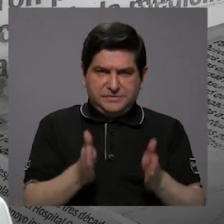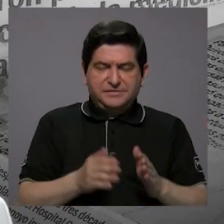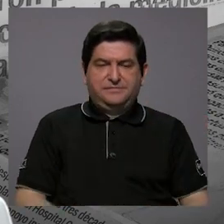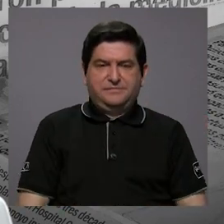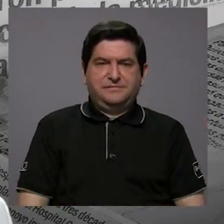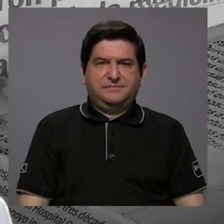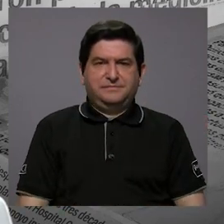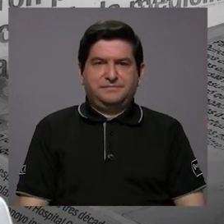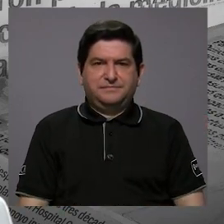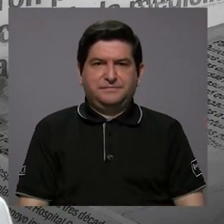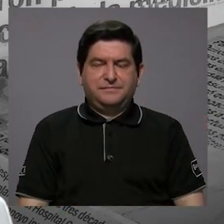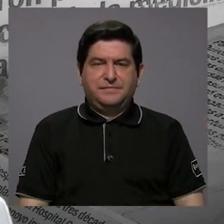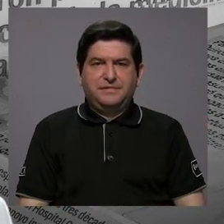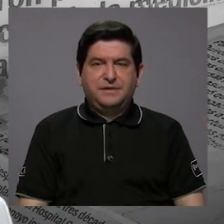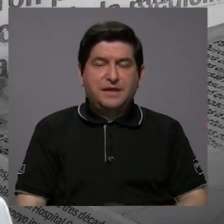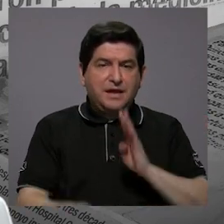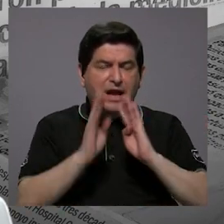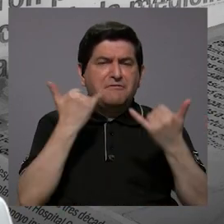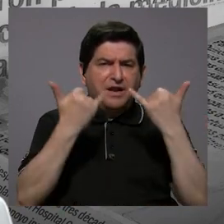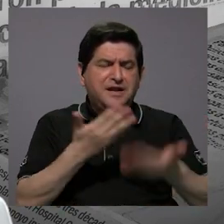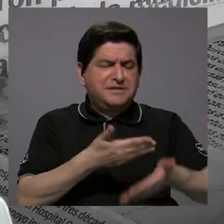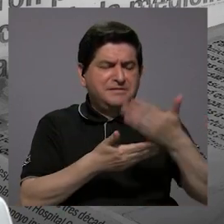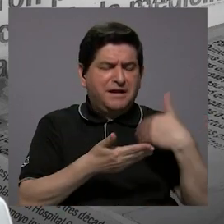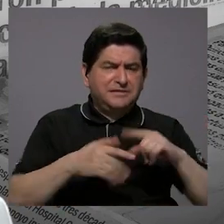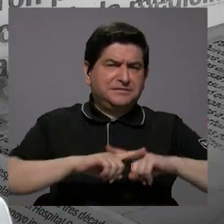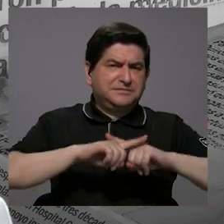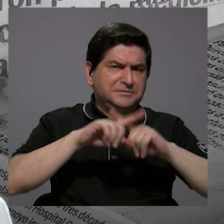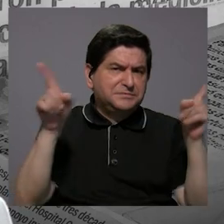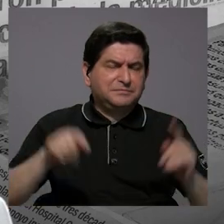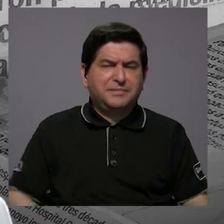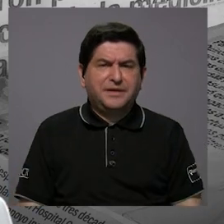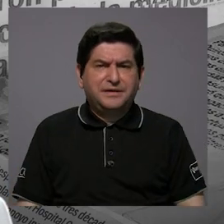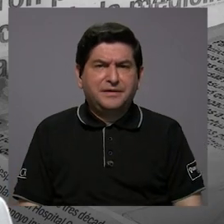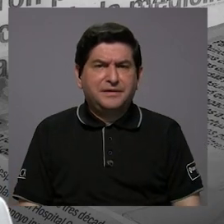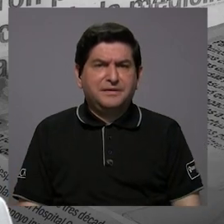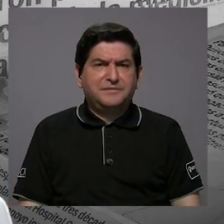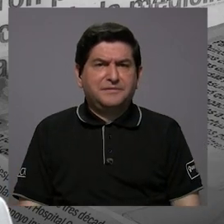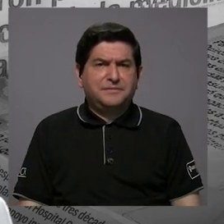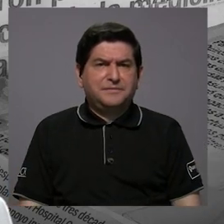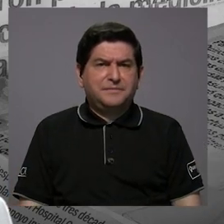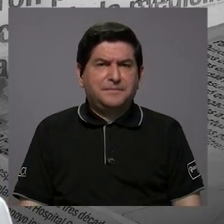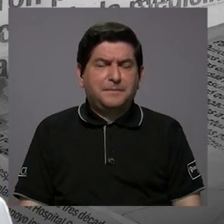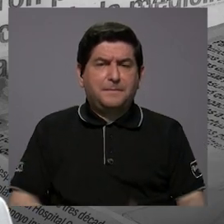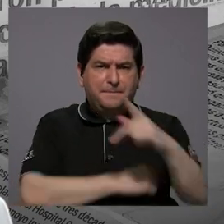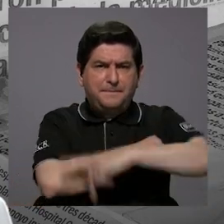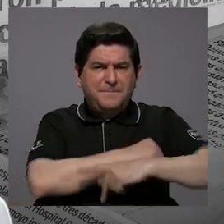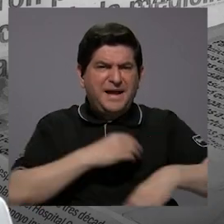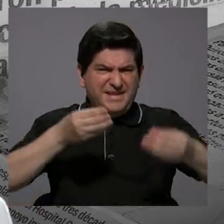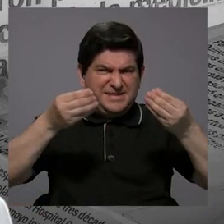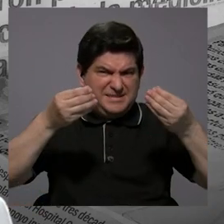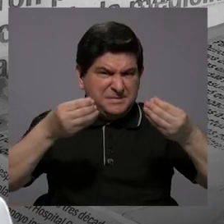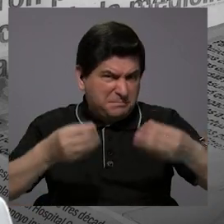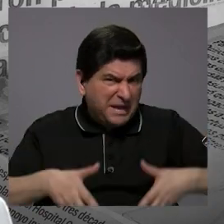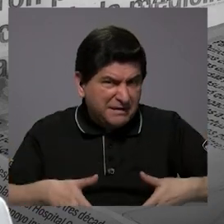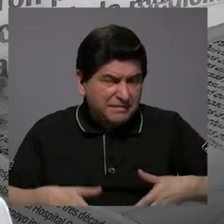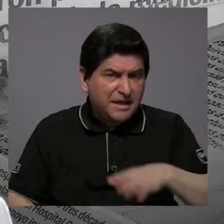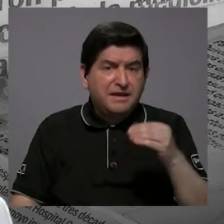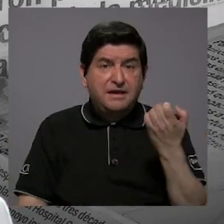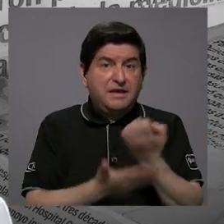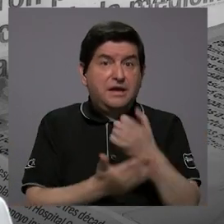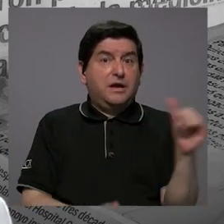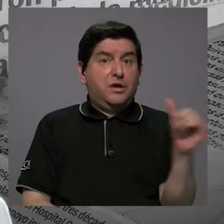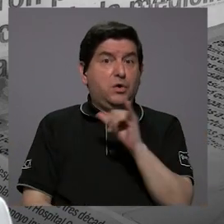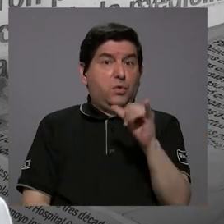El hecho, ya habíamos hablado, pero ¿cuál es la pérdida para el país, para la